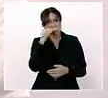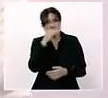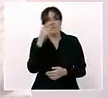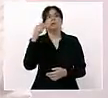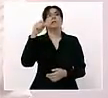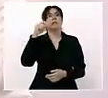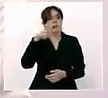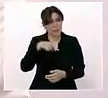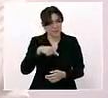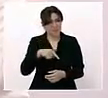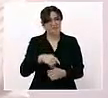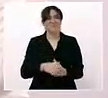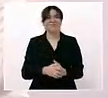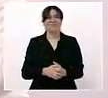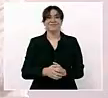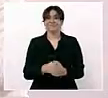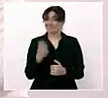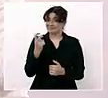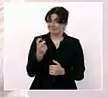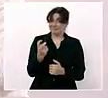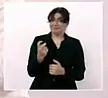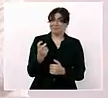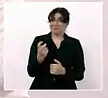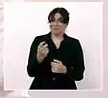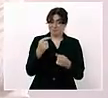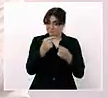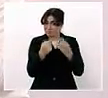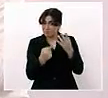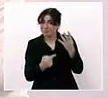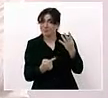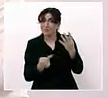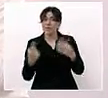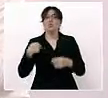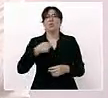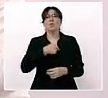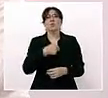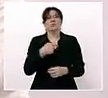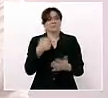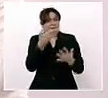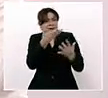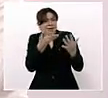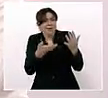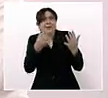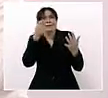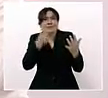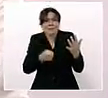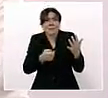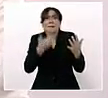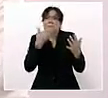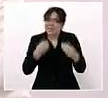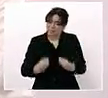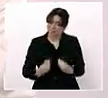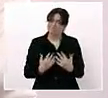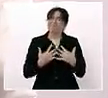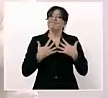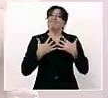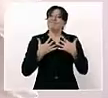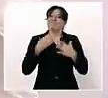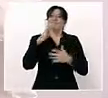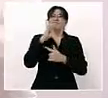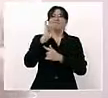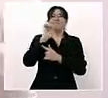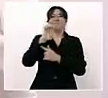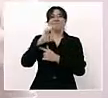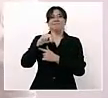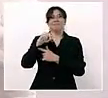Esto es lo que nosotros llamamos estado de bienestar. Y es a lo que